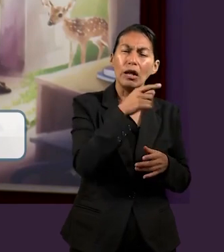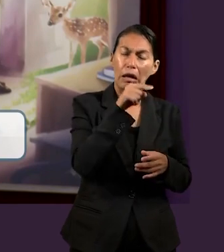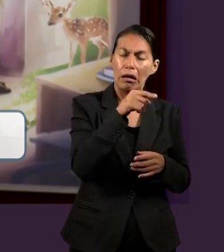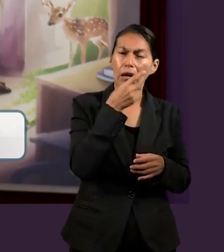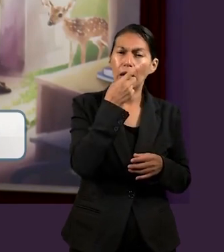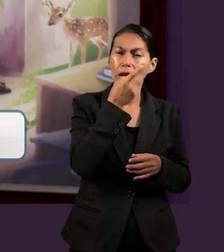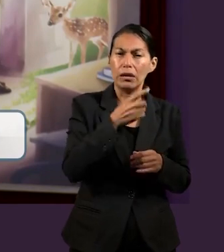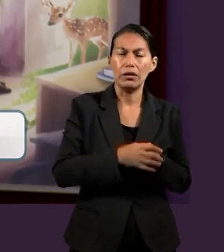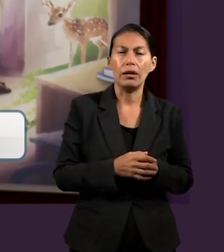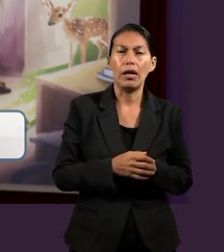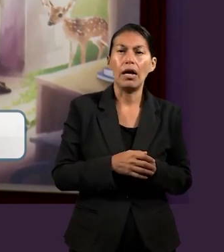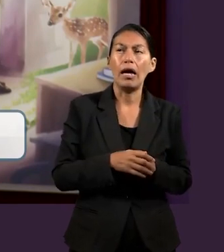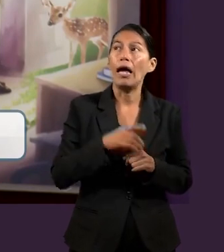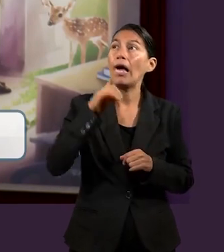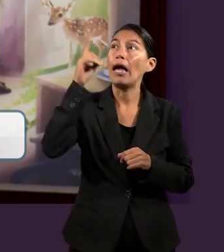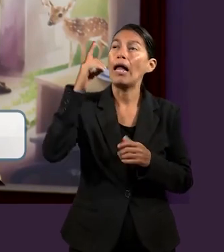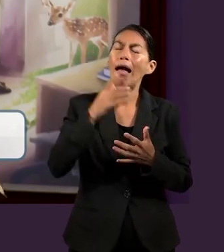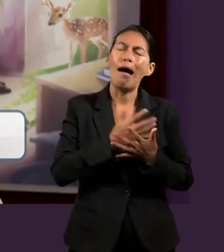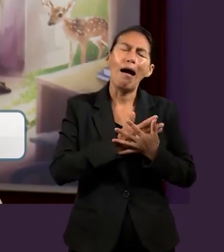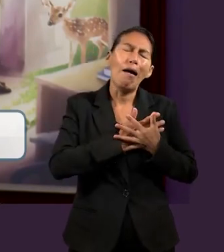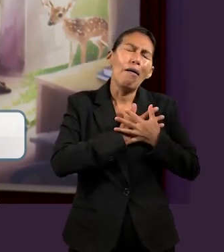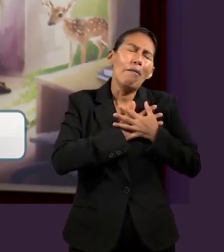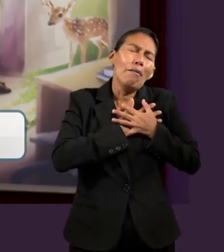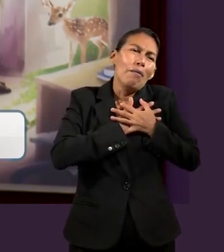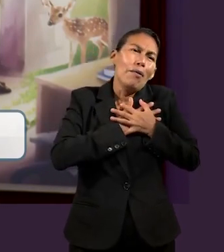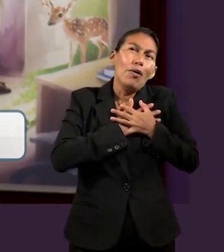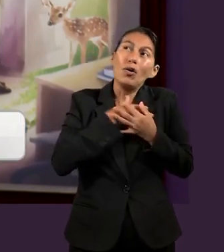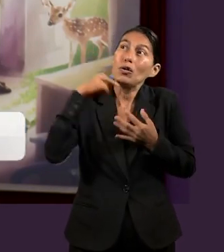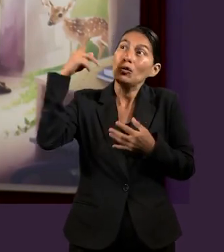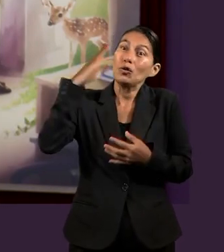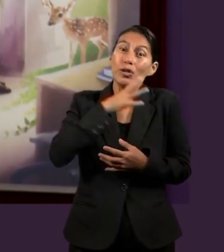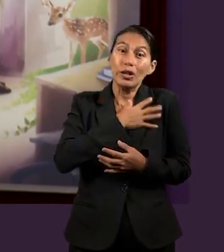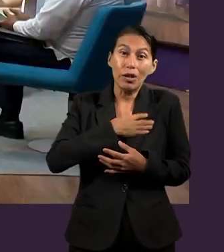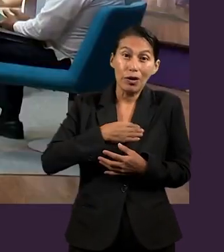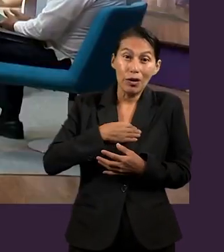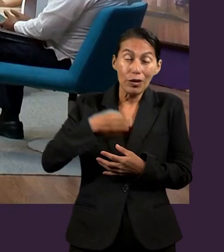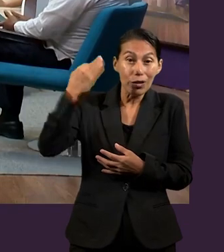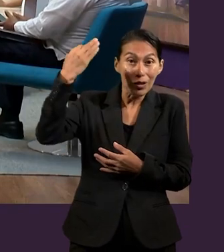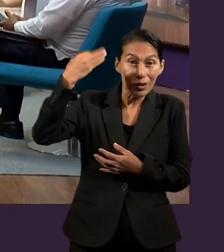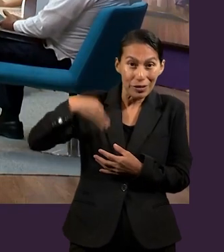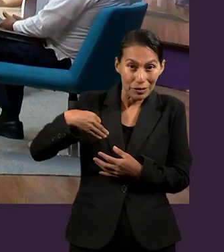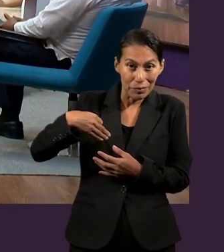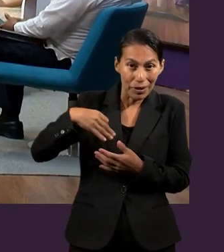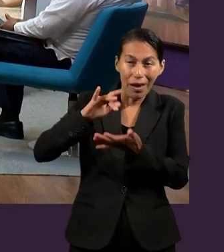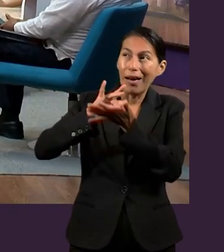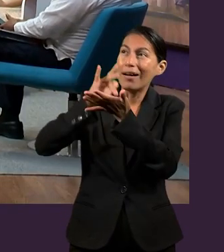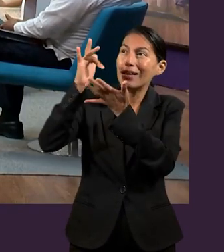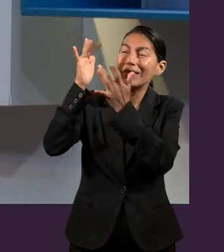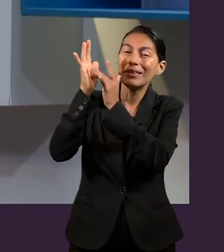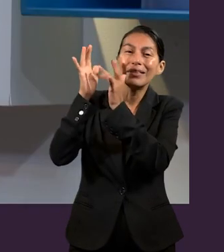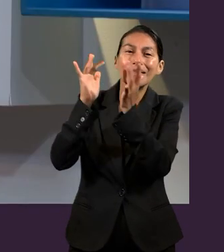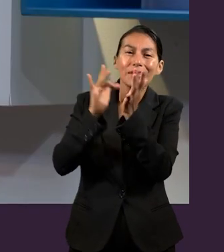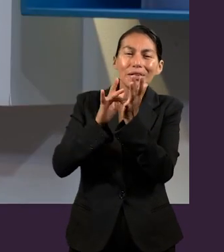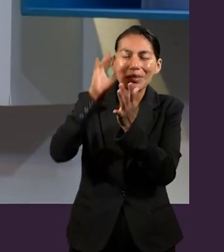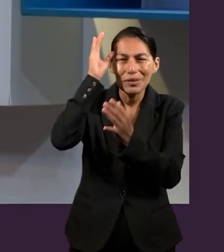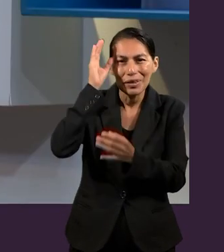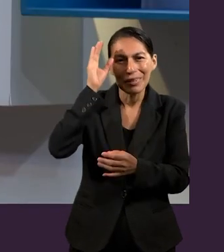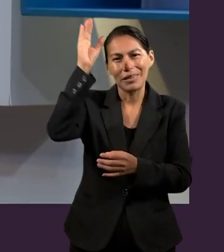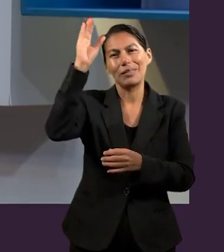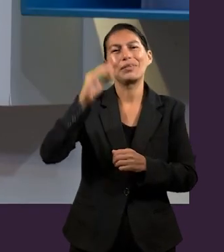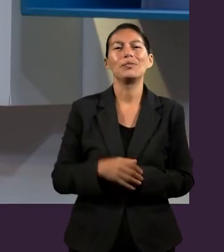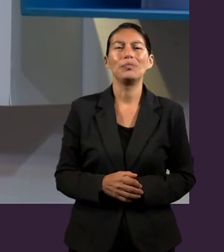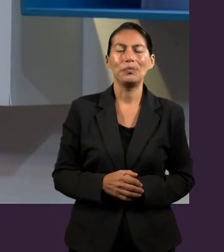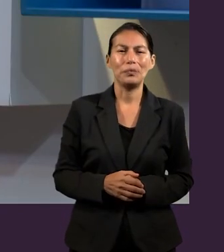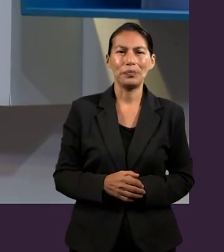Jesucristo. Es ahí donde entra el término de la sangre de Cristo Jesús. Excelente. Tenemos otra pregunta para